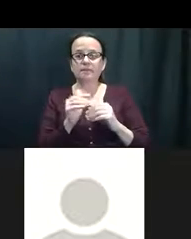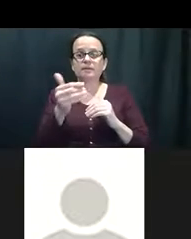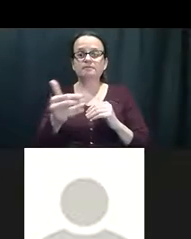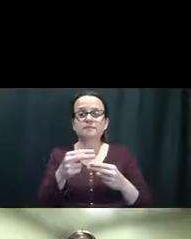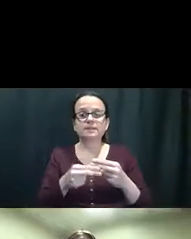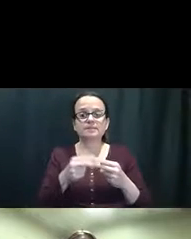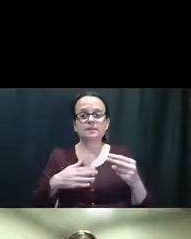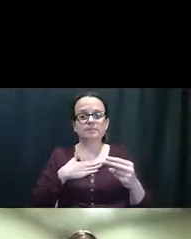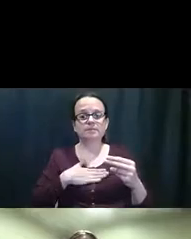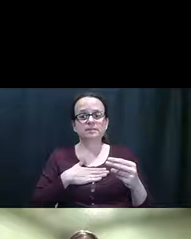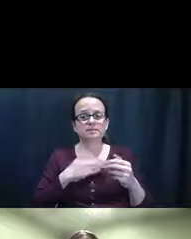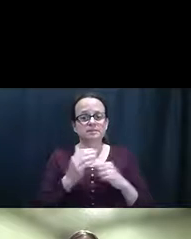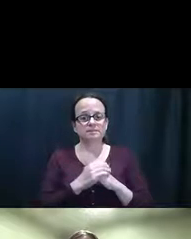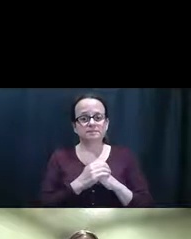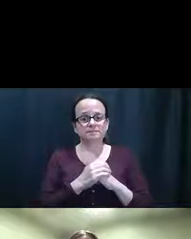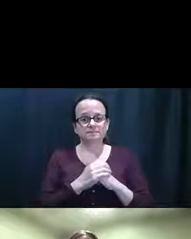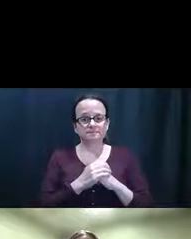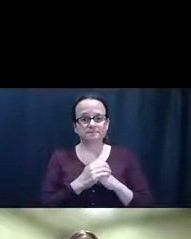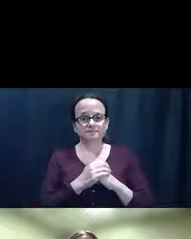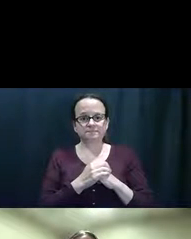A la próxima diapositiva, por favor.